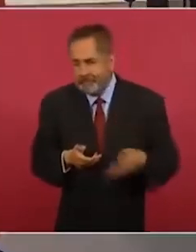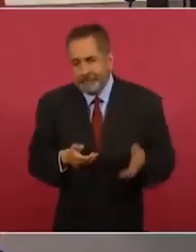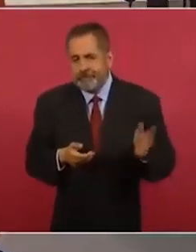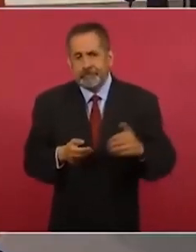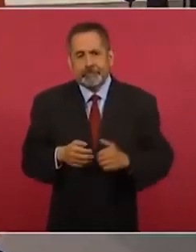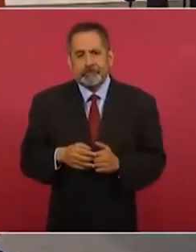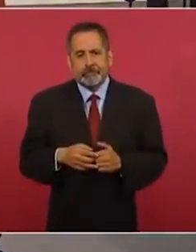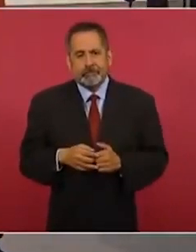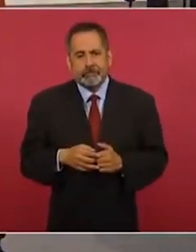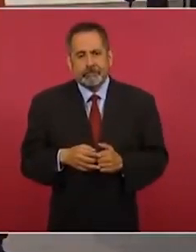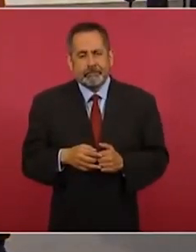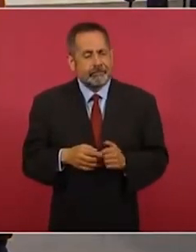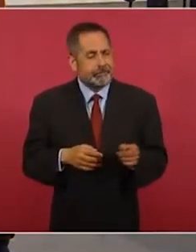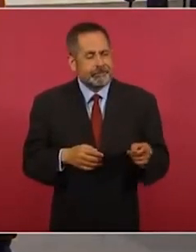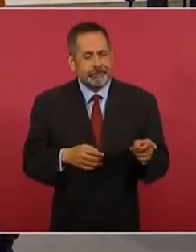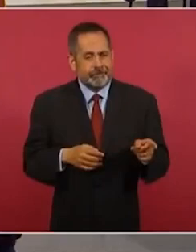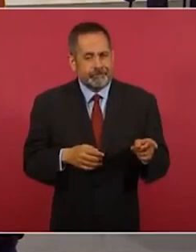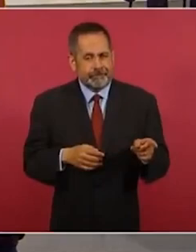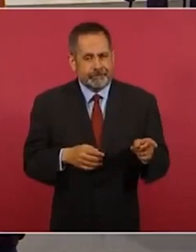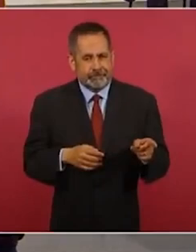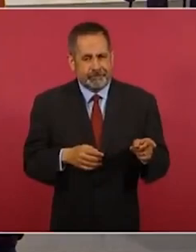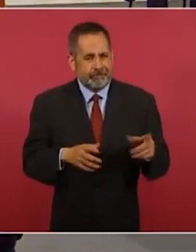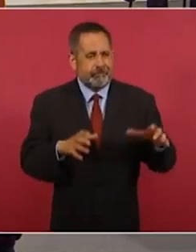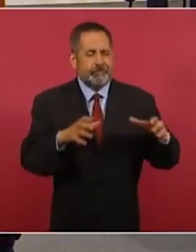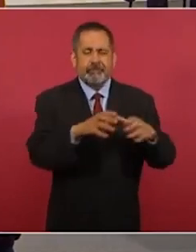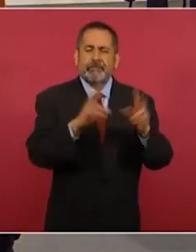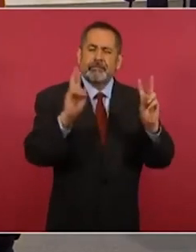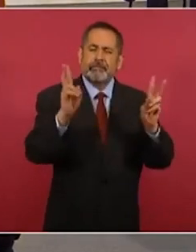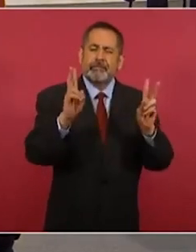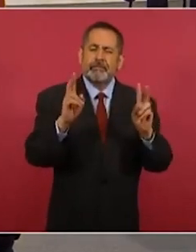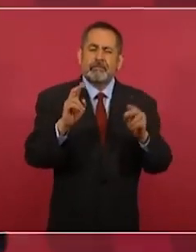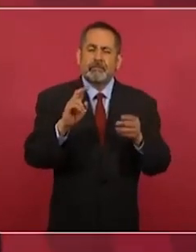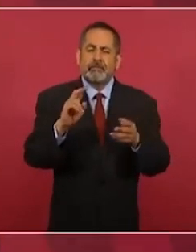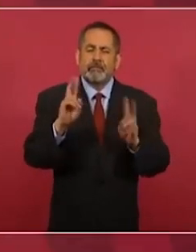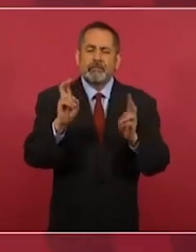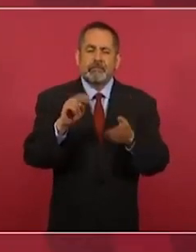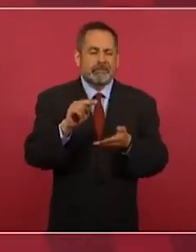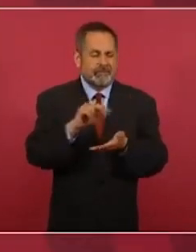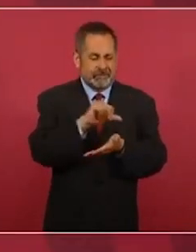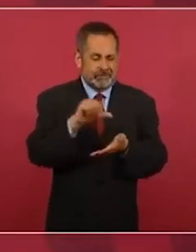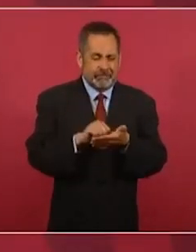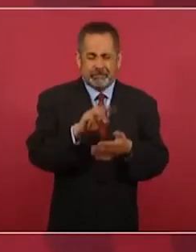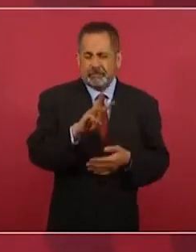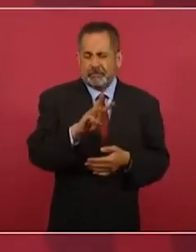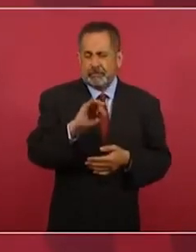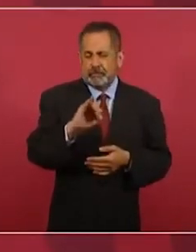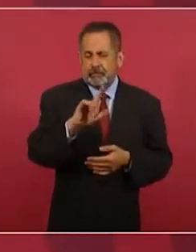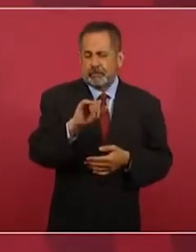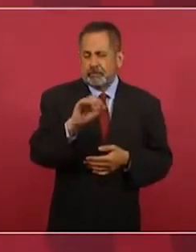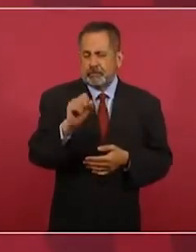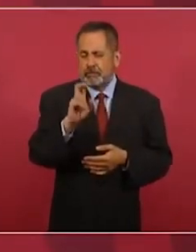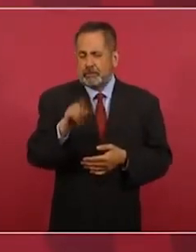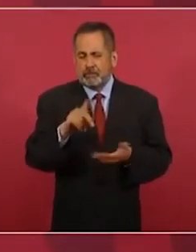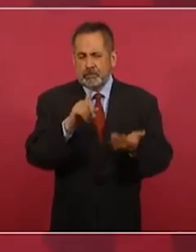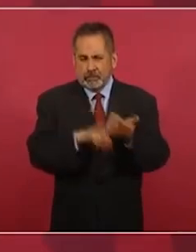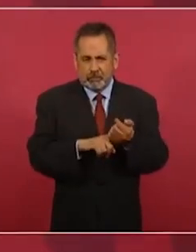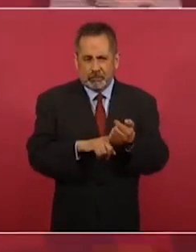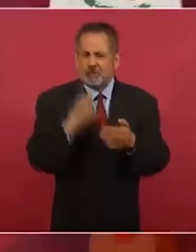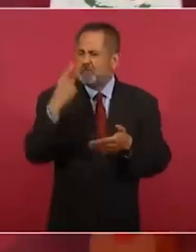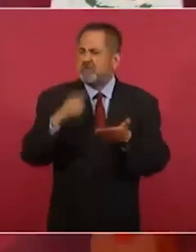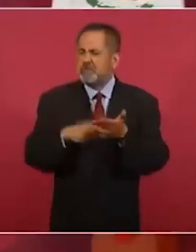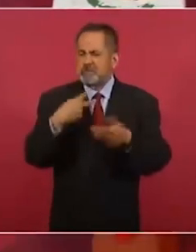el centro Wilson. Una vez me invitaron, he estado como dos veces ahí,